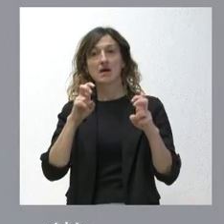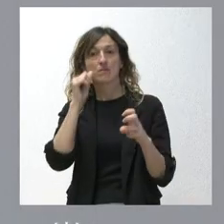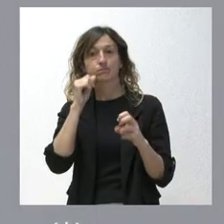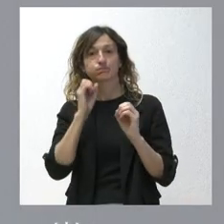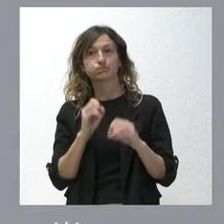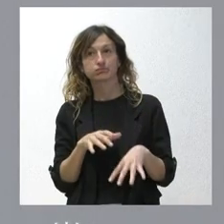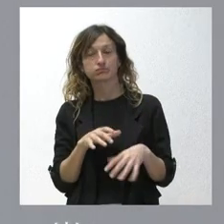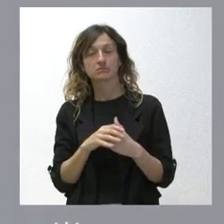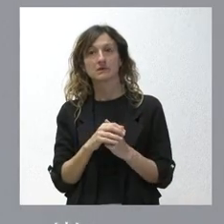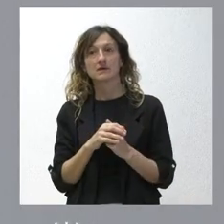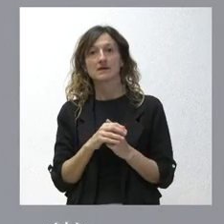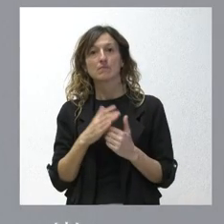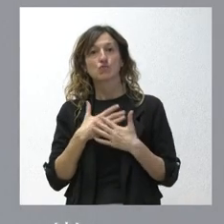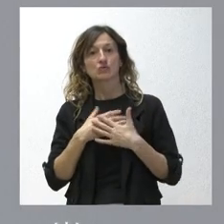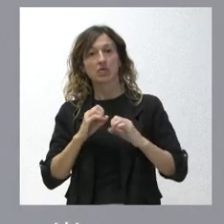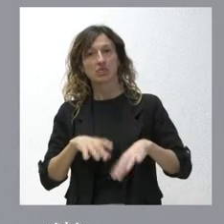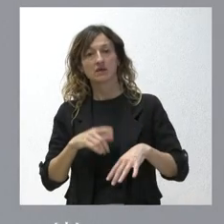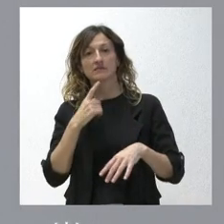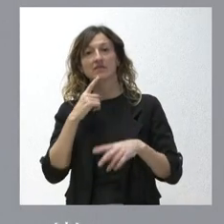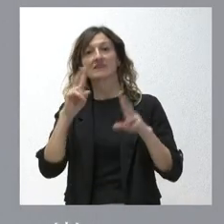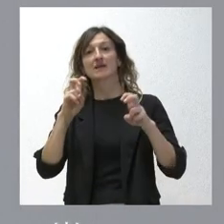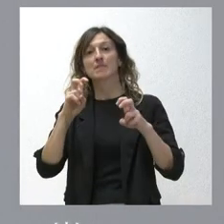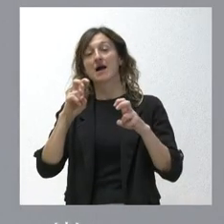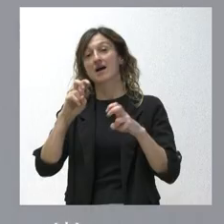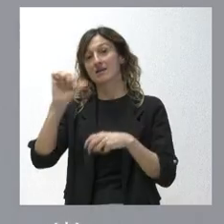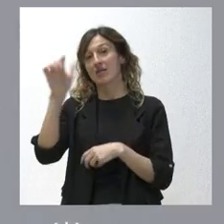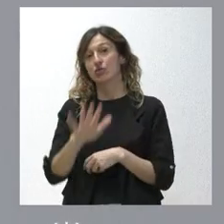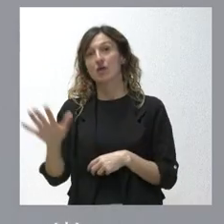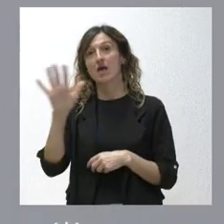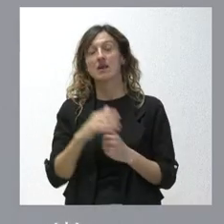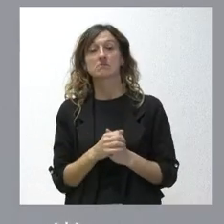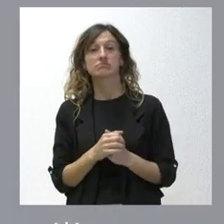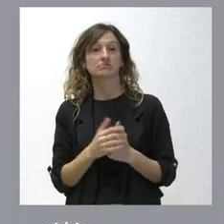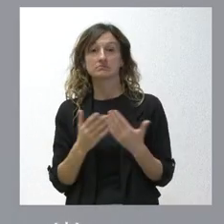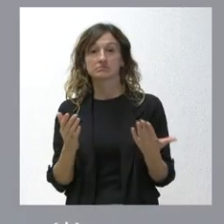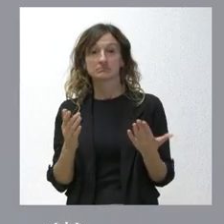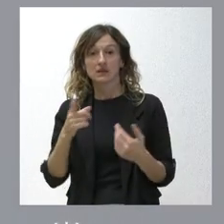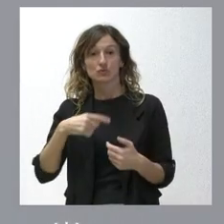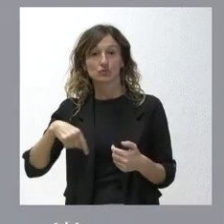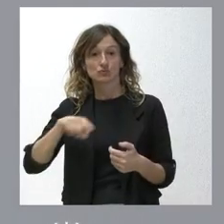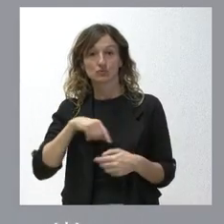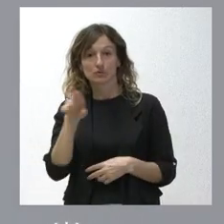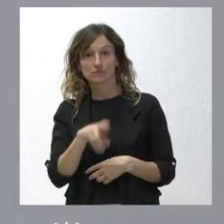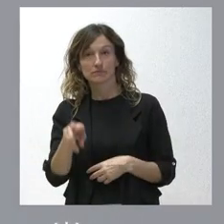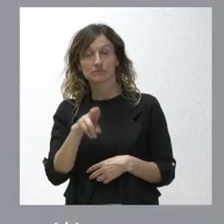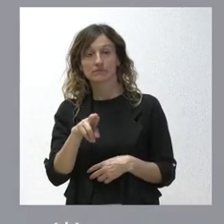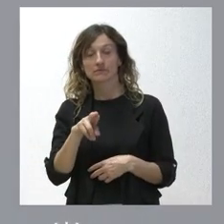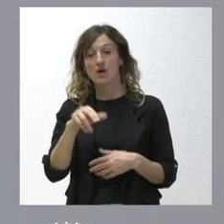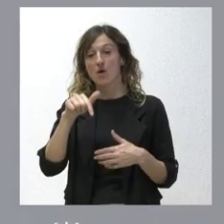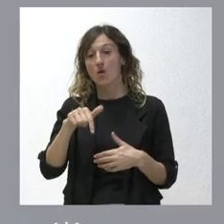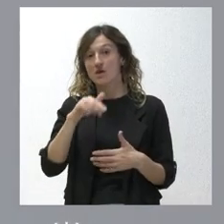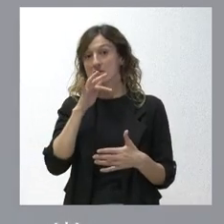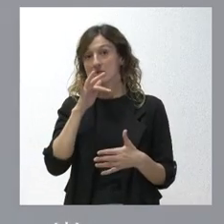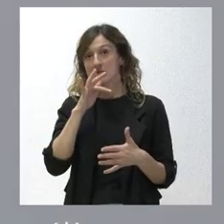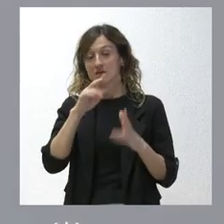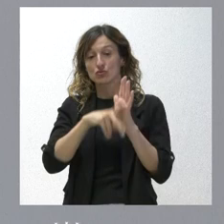voluntaria del embarazo es un registro de ámbito nacional y nosotros insistimos que todavía al día de hoy no se ha desarrollado